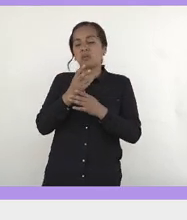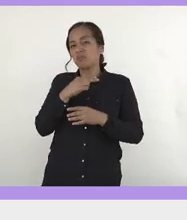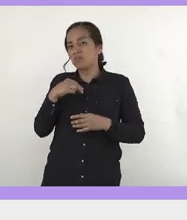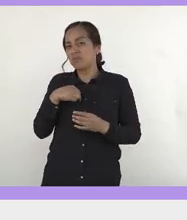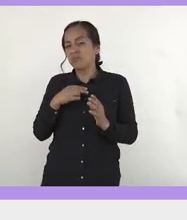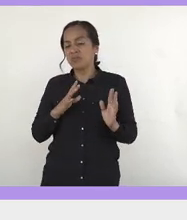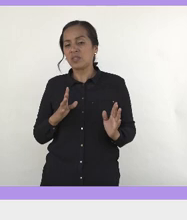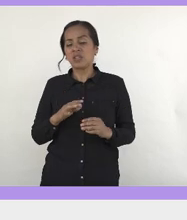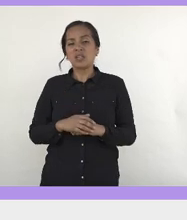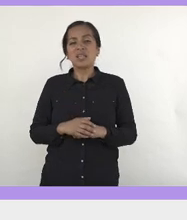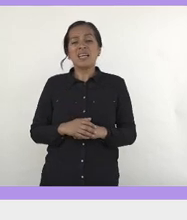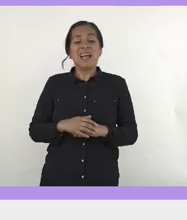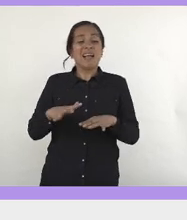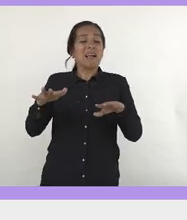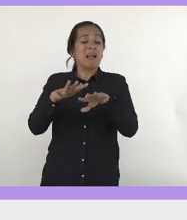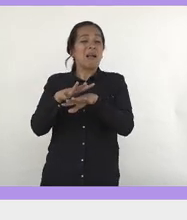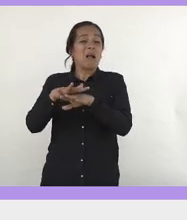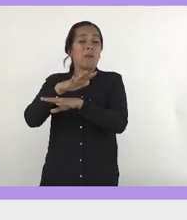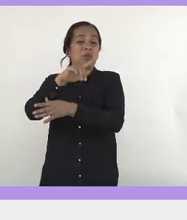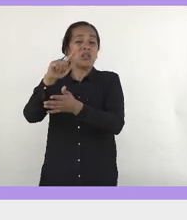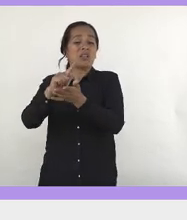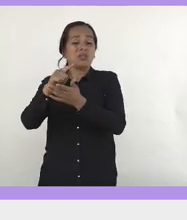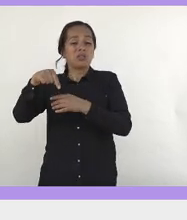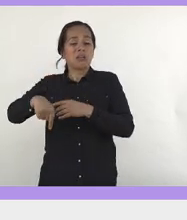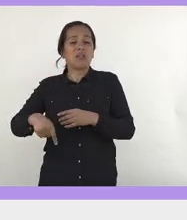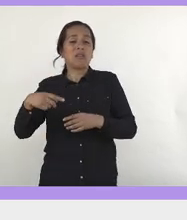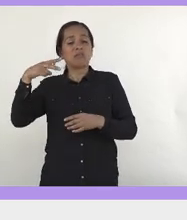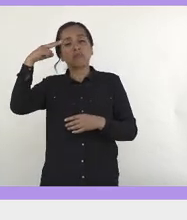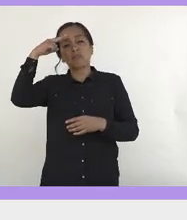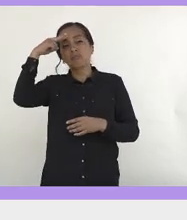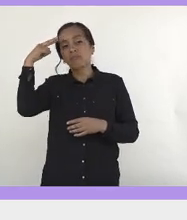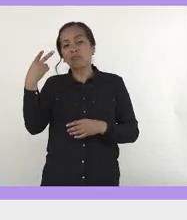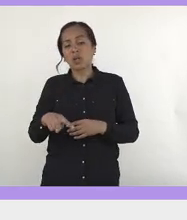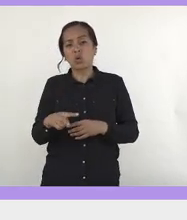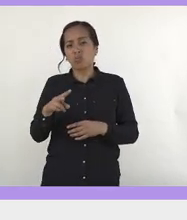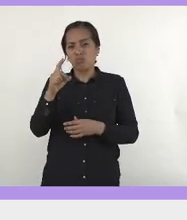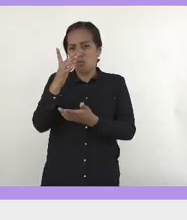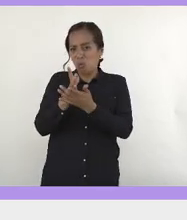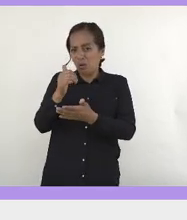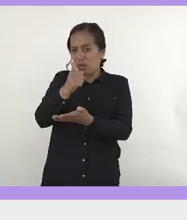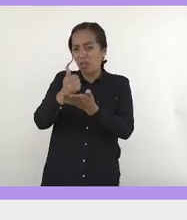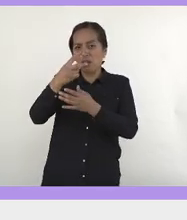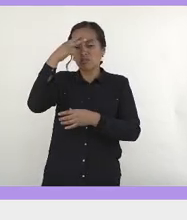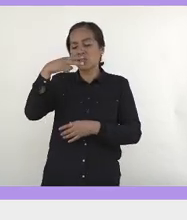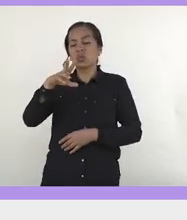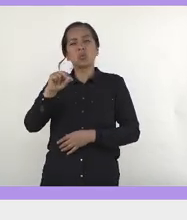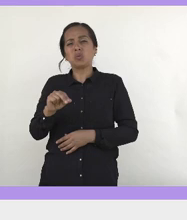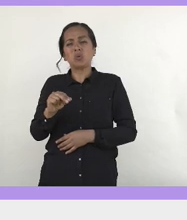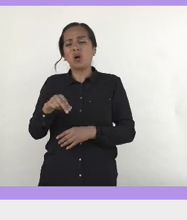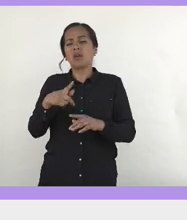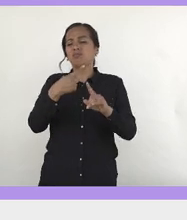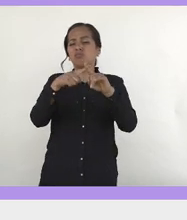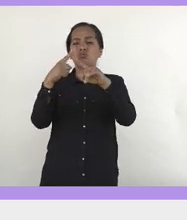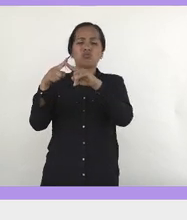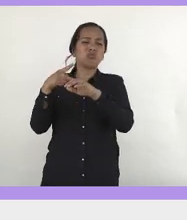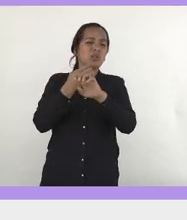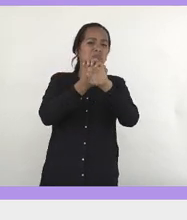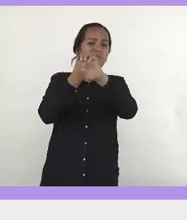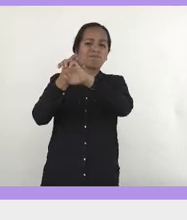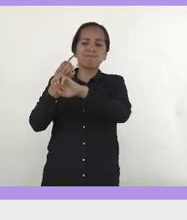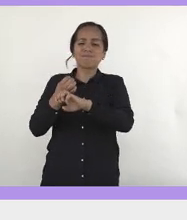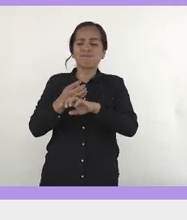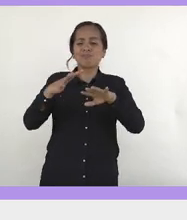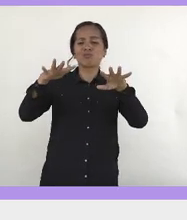en los últimos años en México. No solo en la Ciudad de México, sino en muchas entidades federativas y de forma